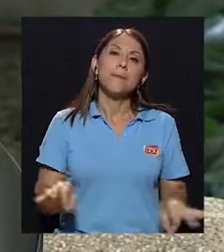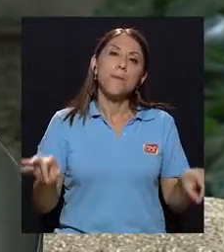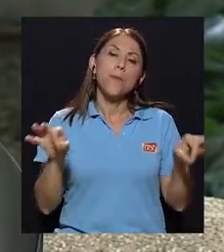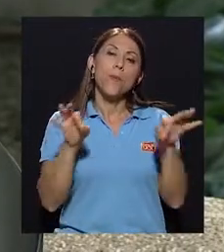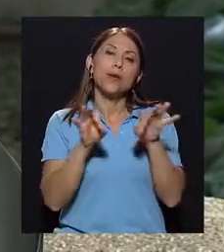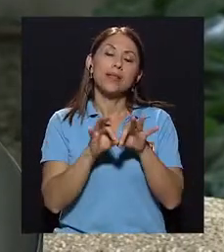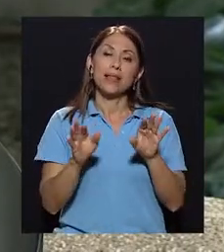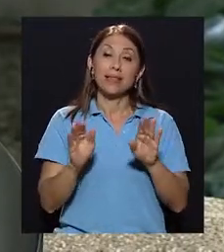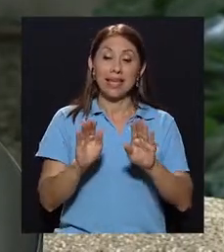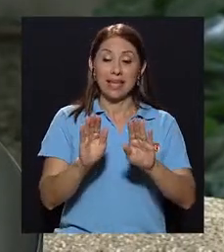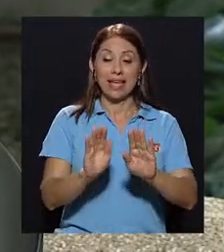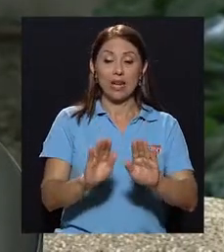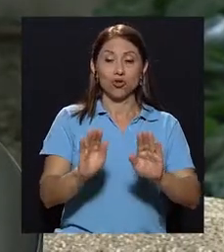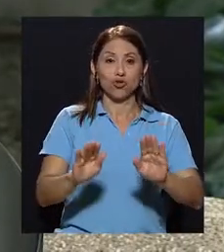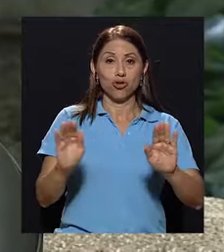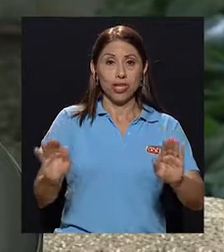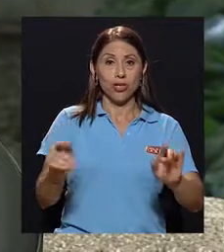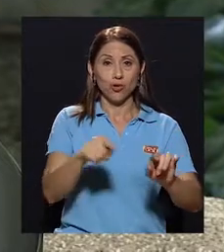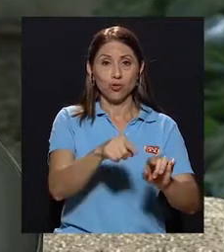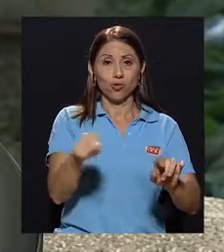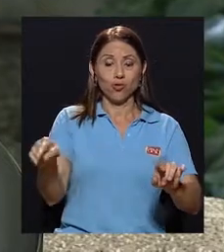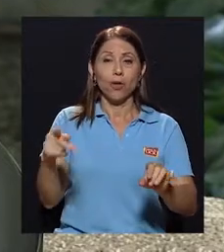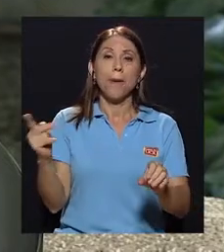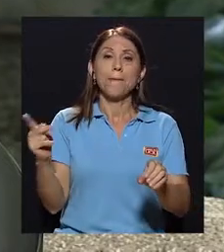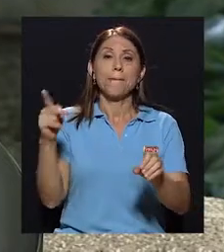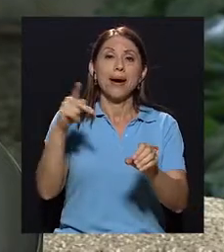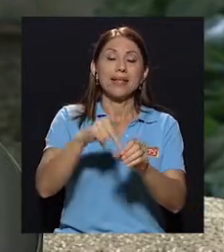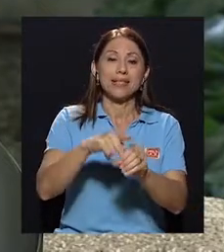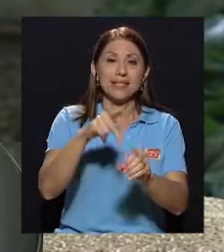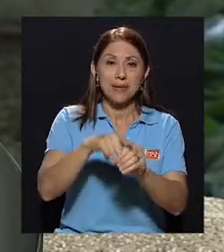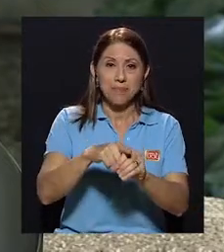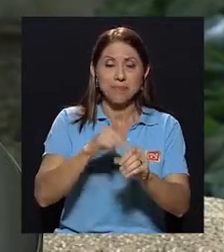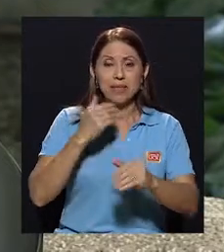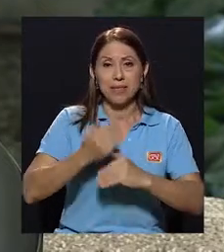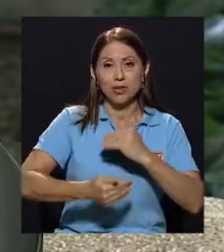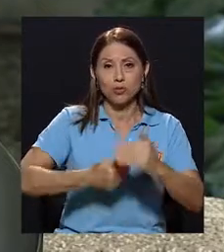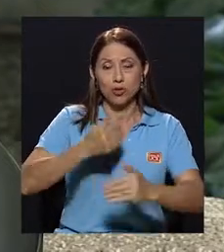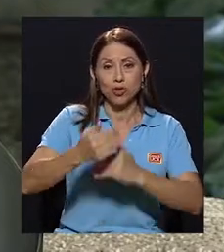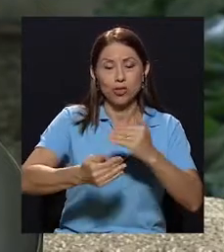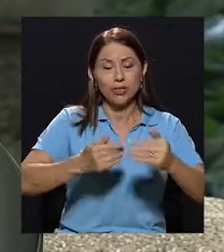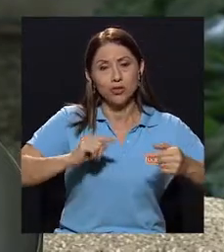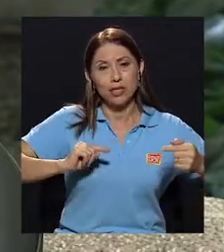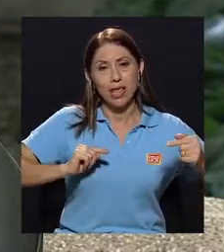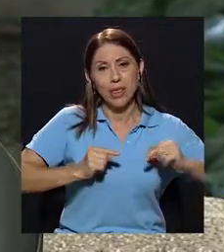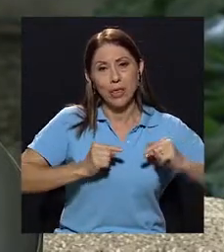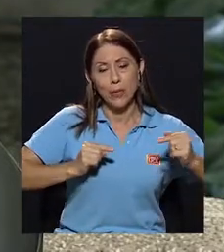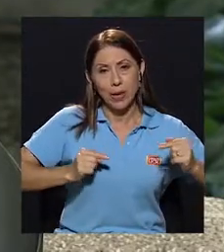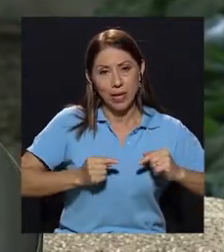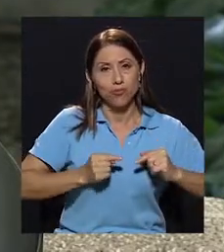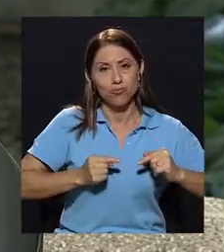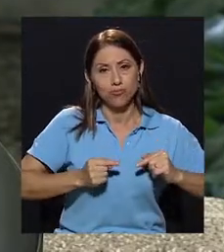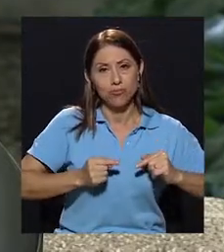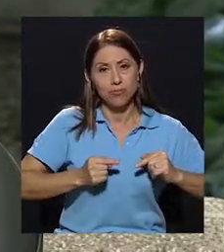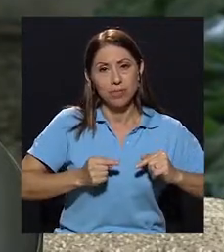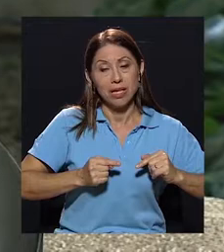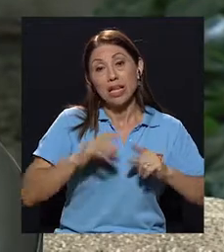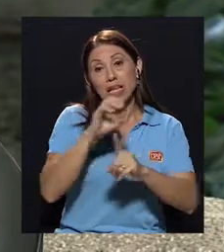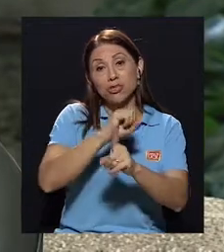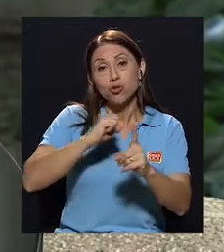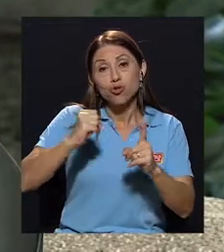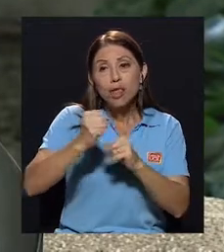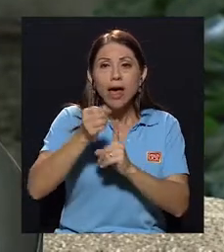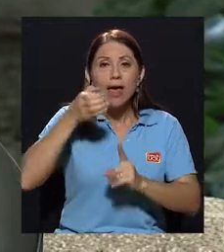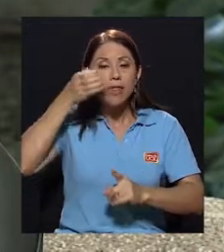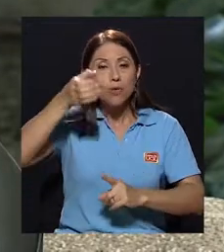niñas participen de los procesos de duelo que generalmente la sociedad, la